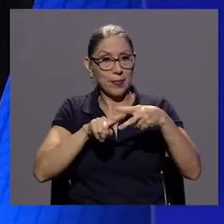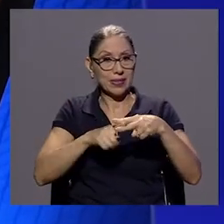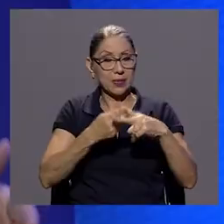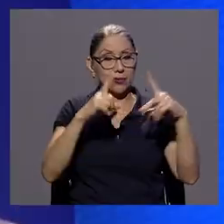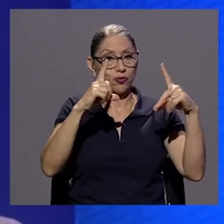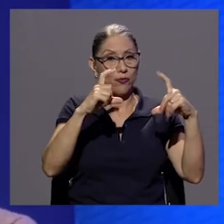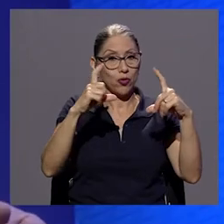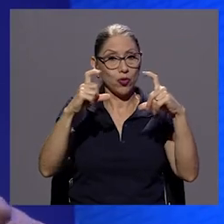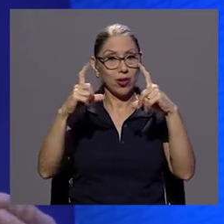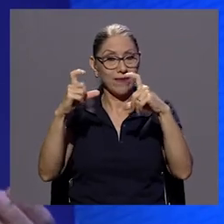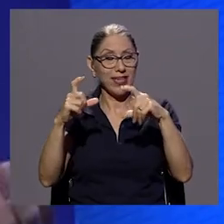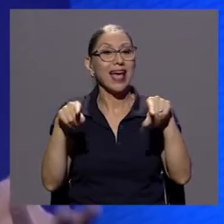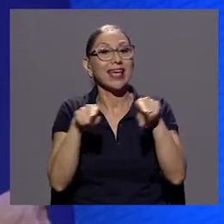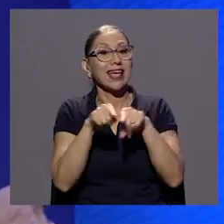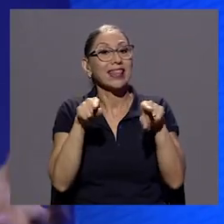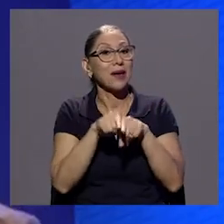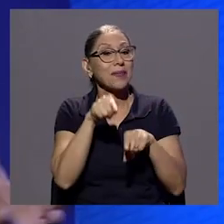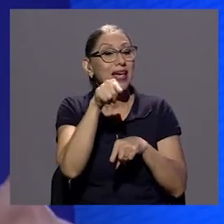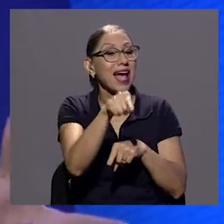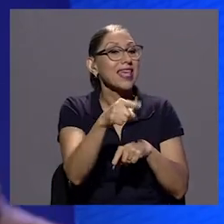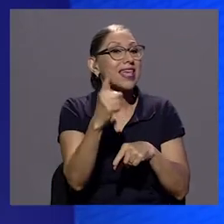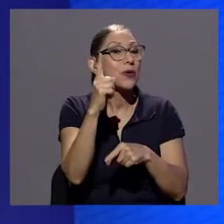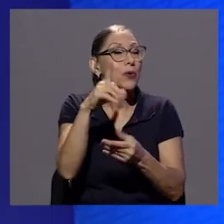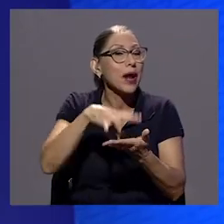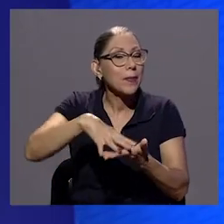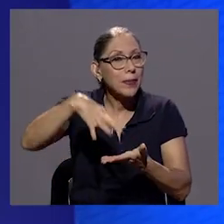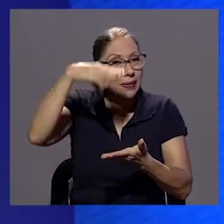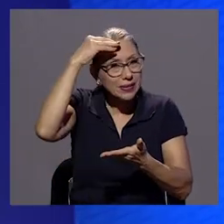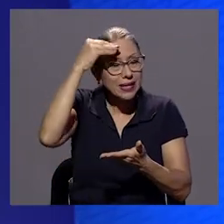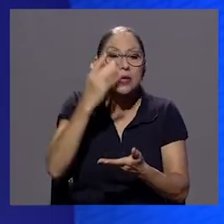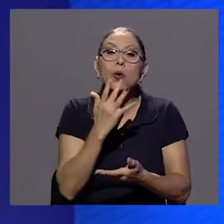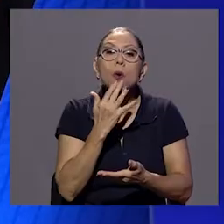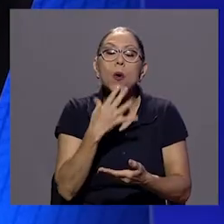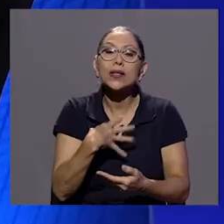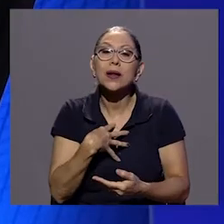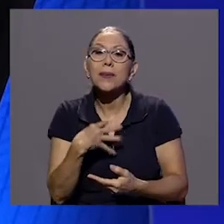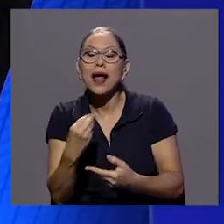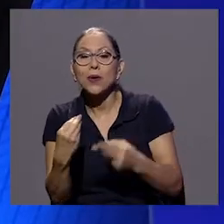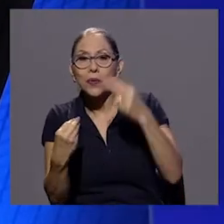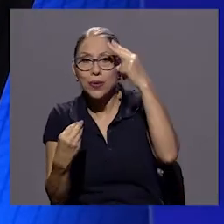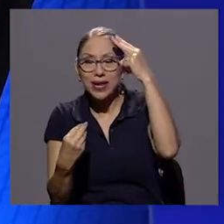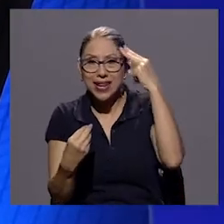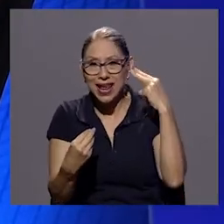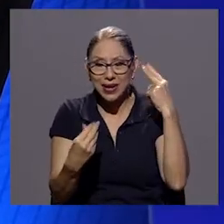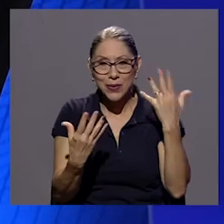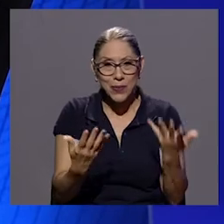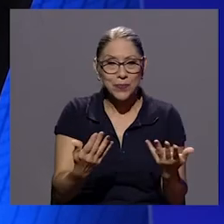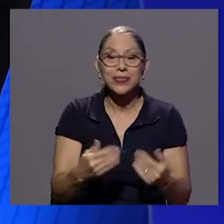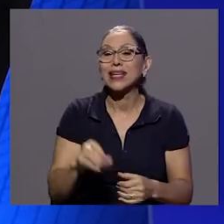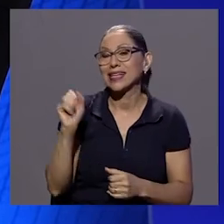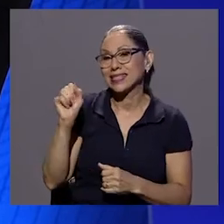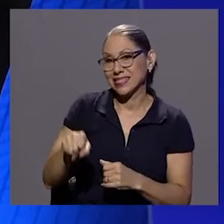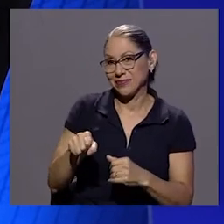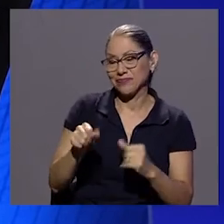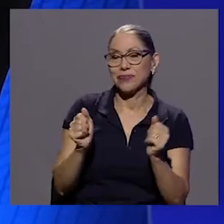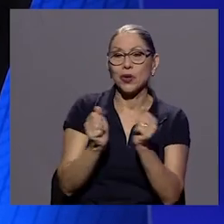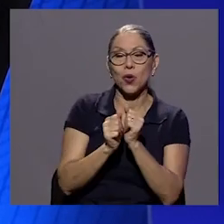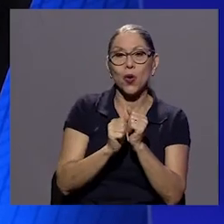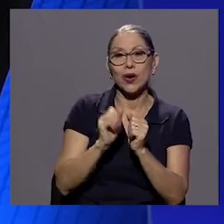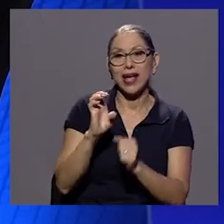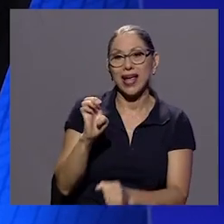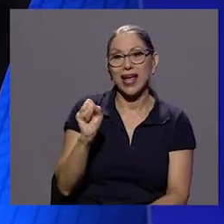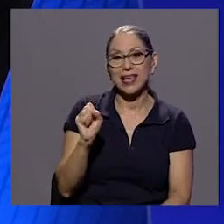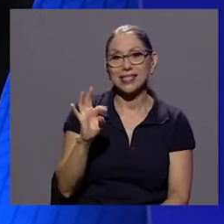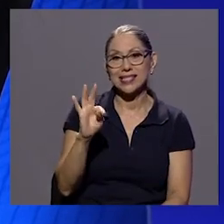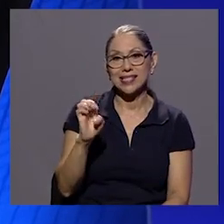elección ahí del color del blanco y negro en la mayoría del rodaje a nivel de fotografía sí el trabajo con Esteban